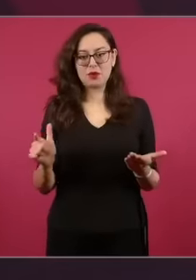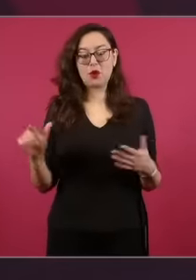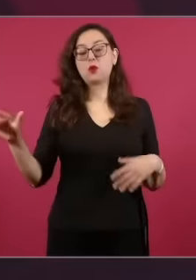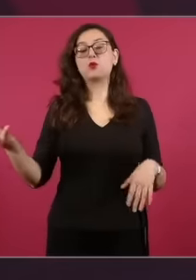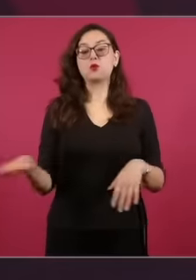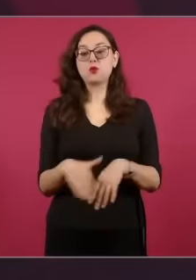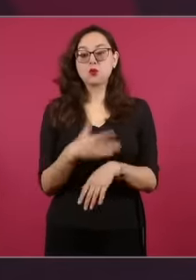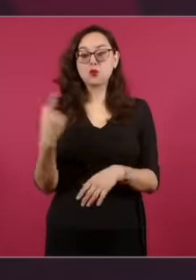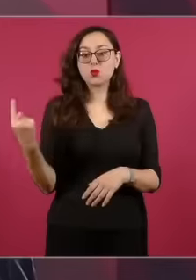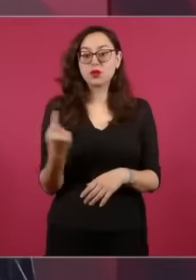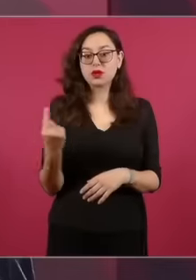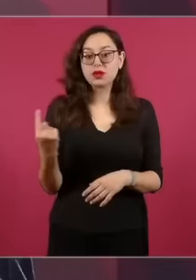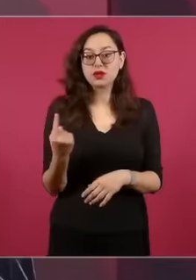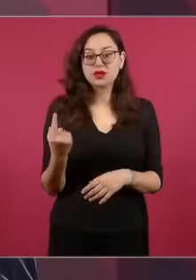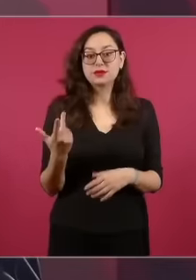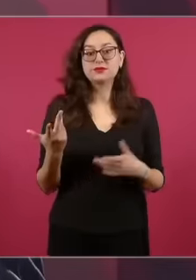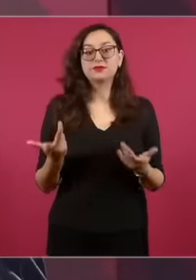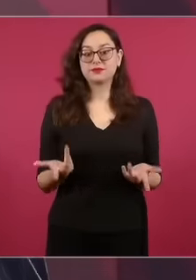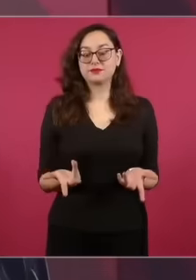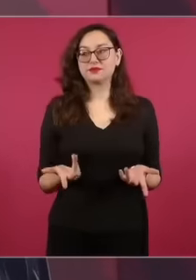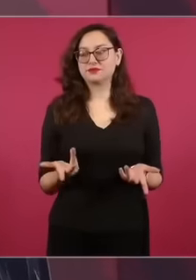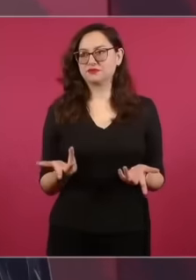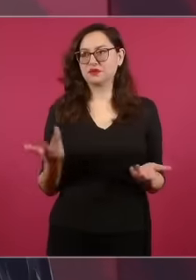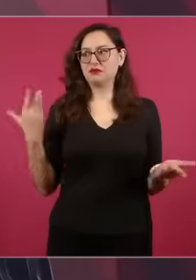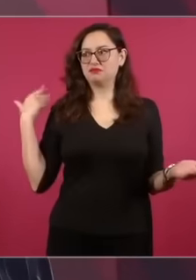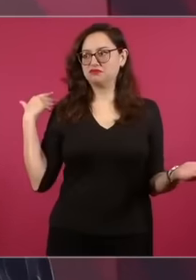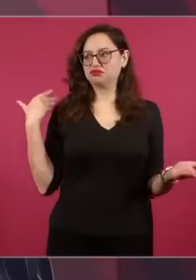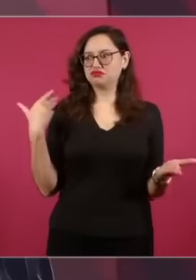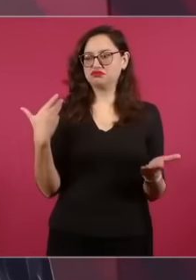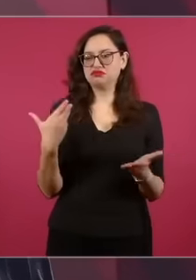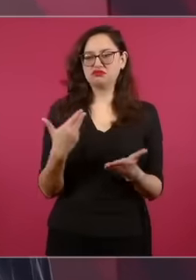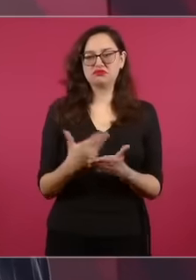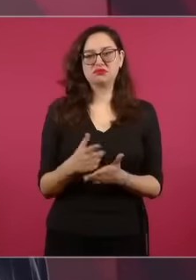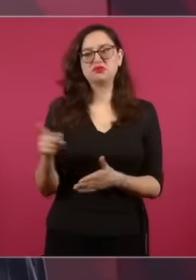se empezó a corromper